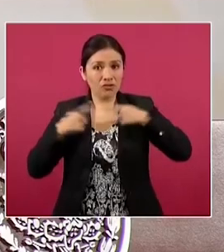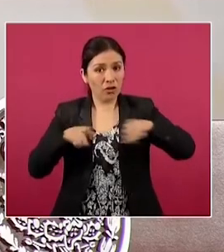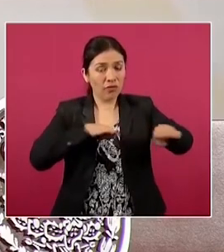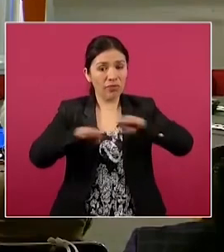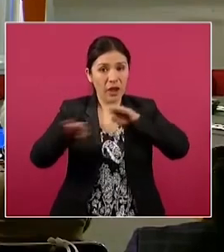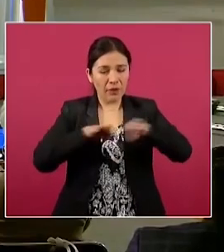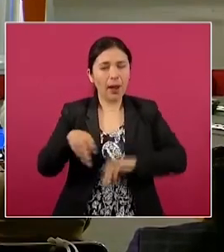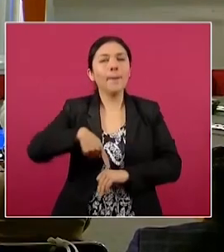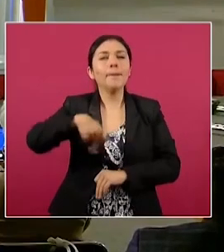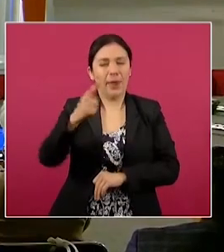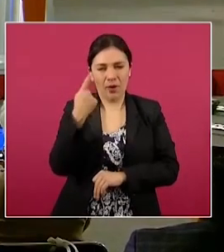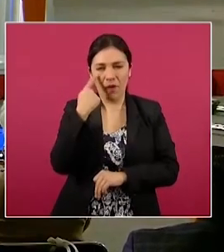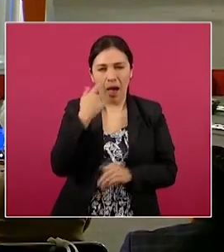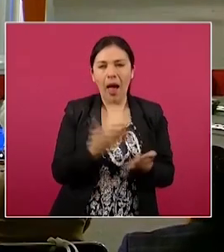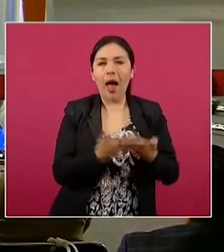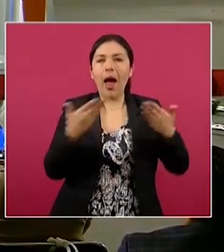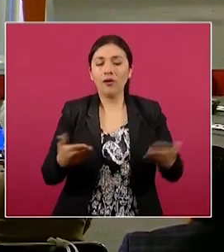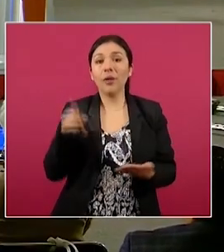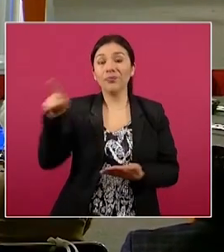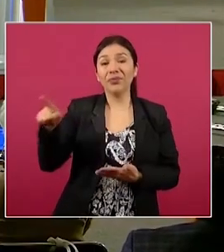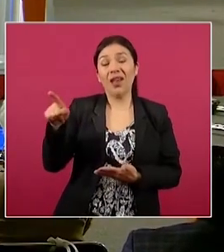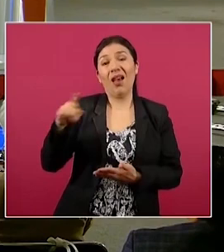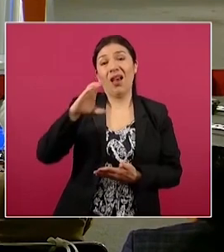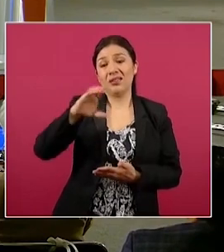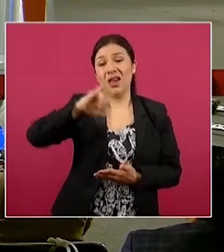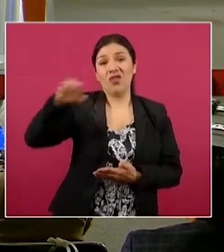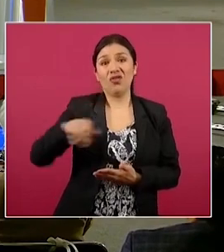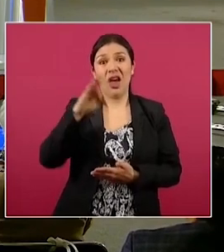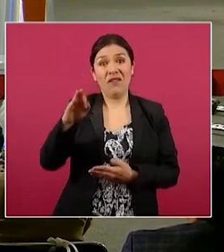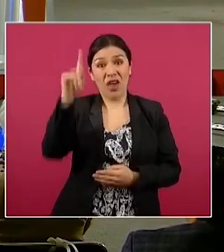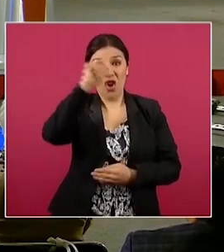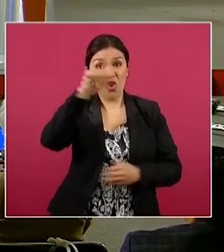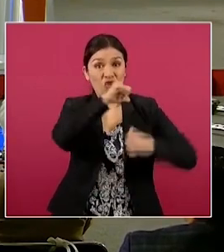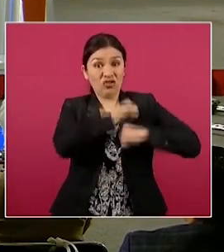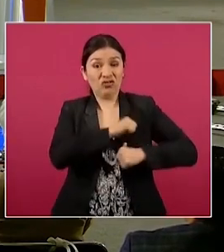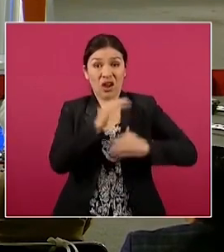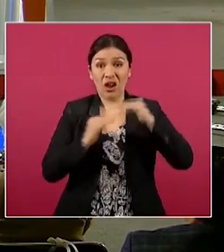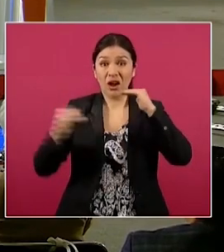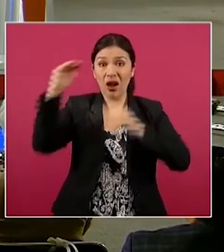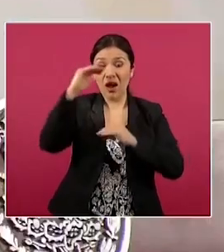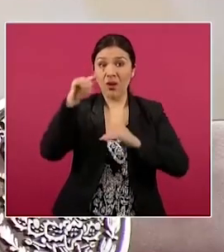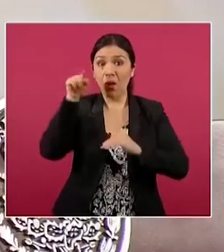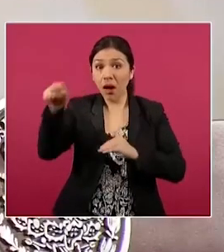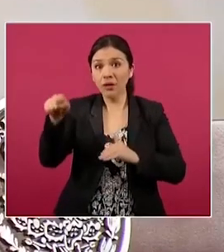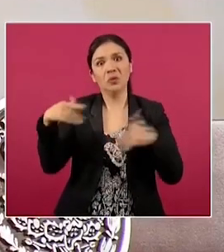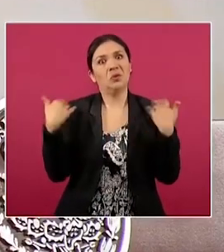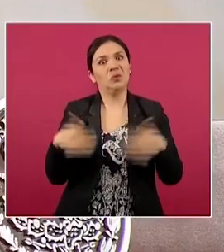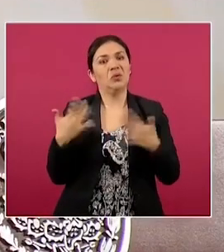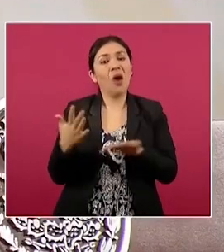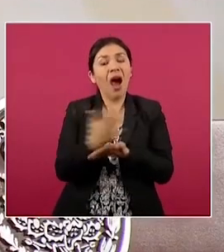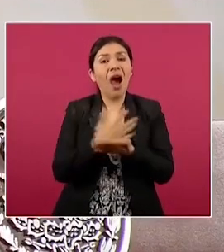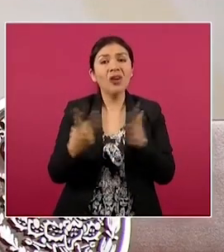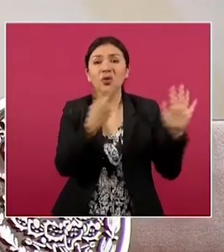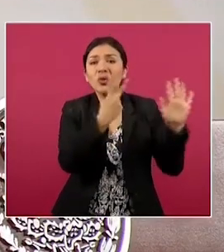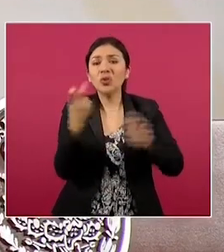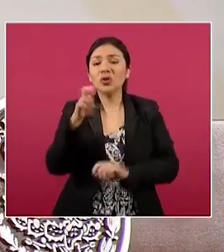Pero vamos a ver ahora al consejero de la Judicatura Federal, esos angelitos se llevan